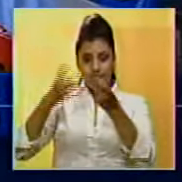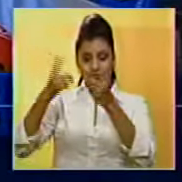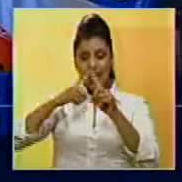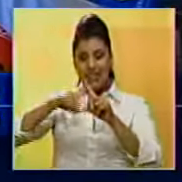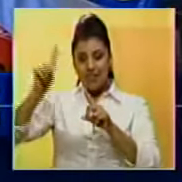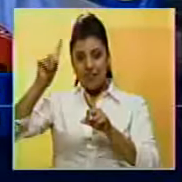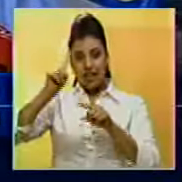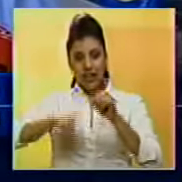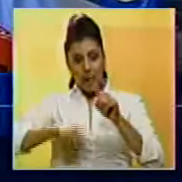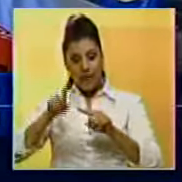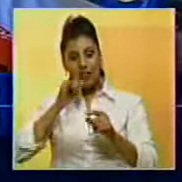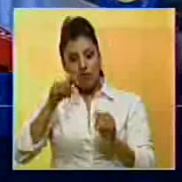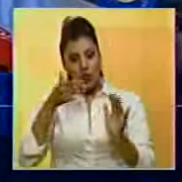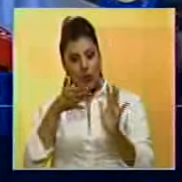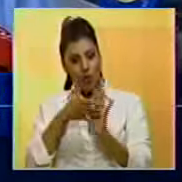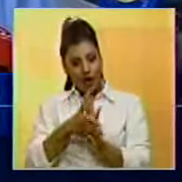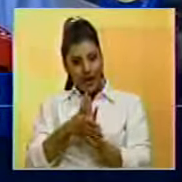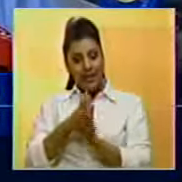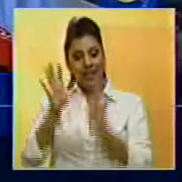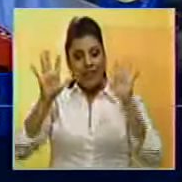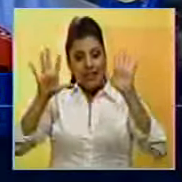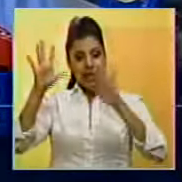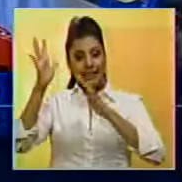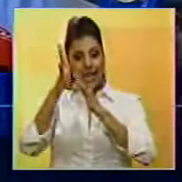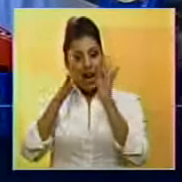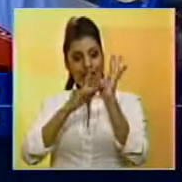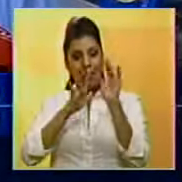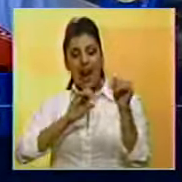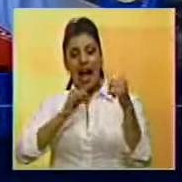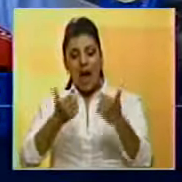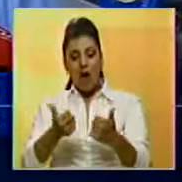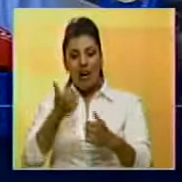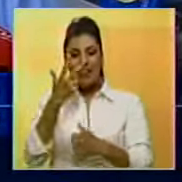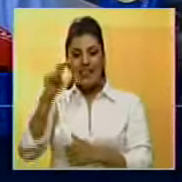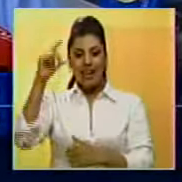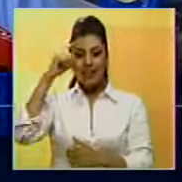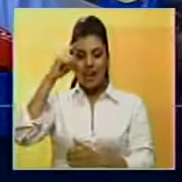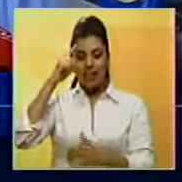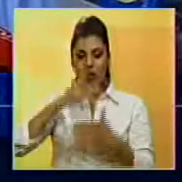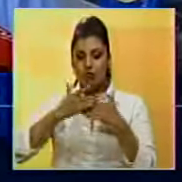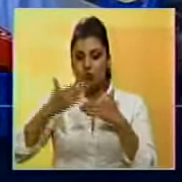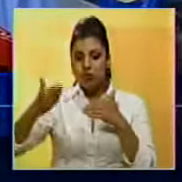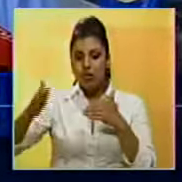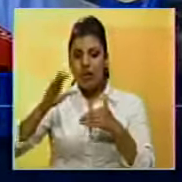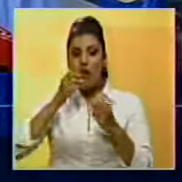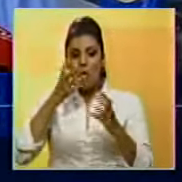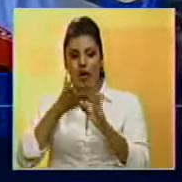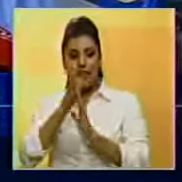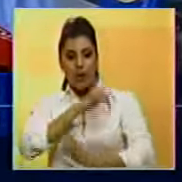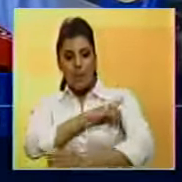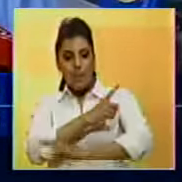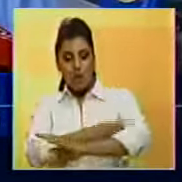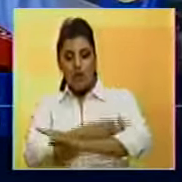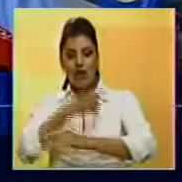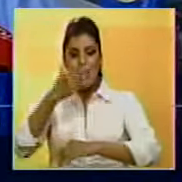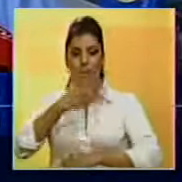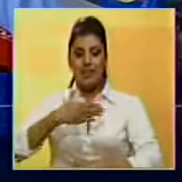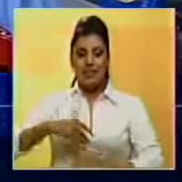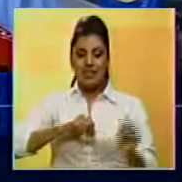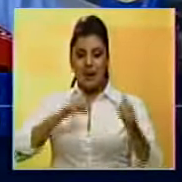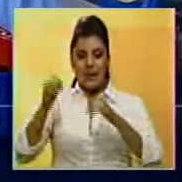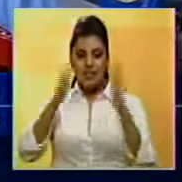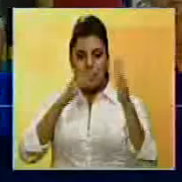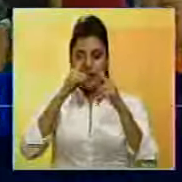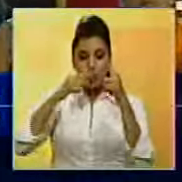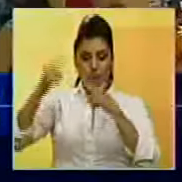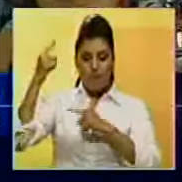diversos rubros informaron que el 10 de abril se cumplieron los 30 días de plazo que describió el Poder Ejecutivo a comienzos de